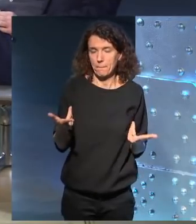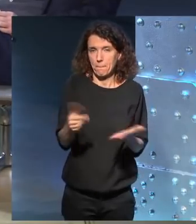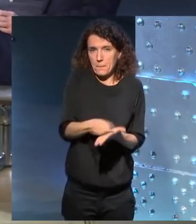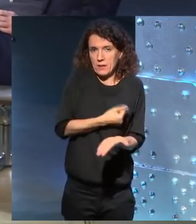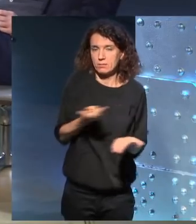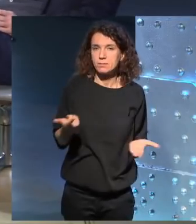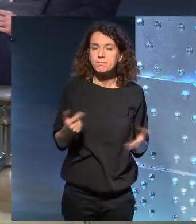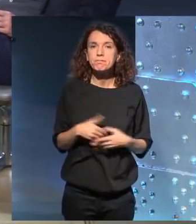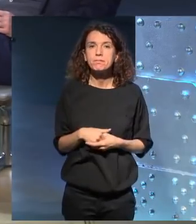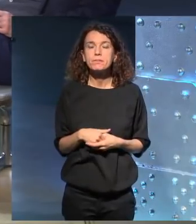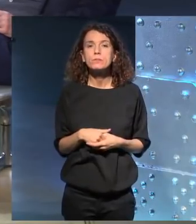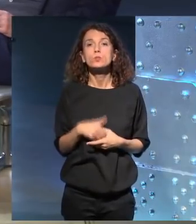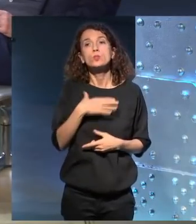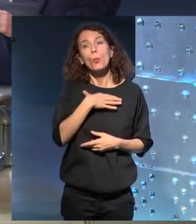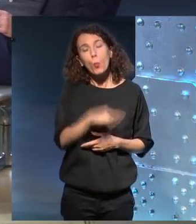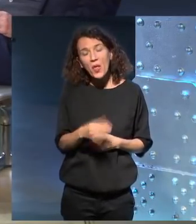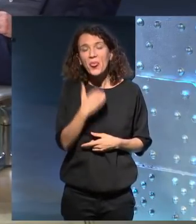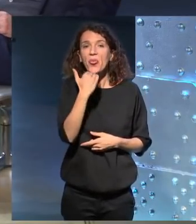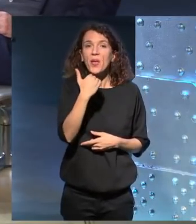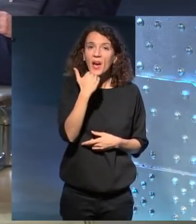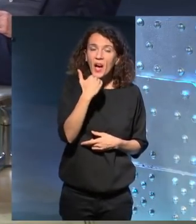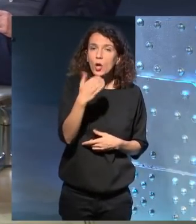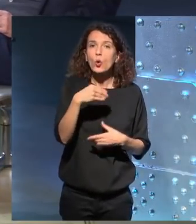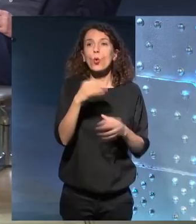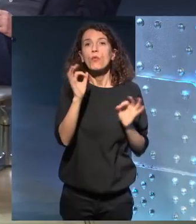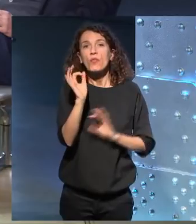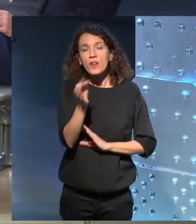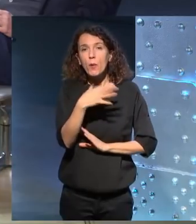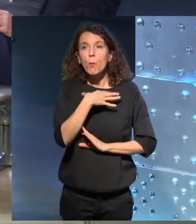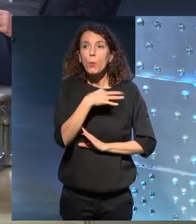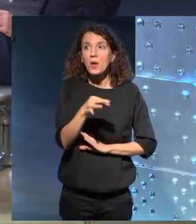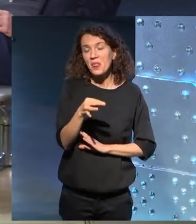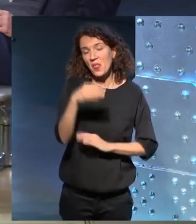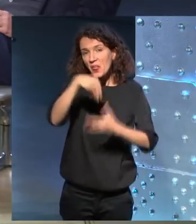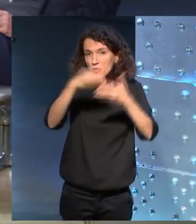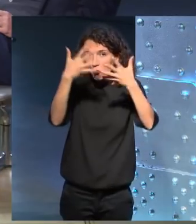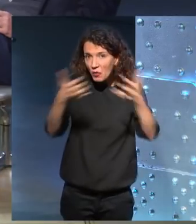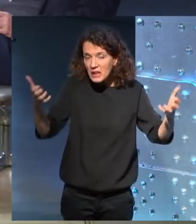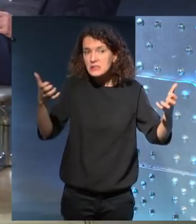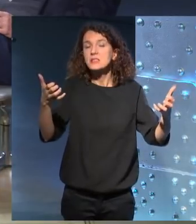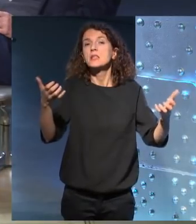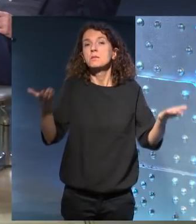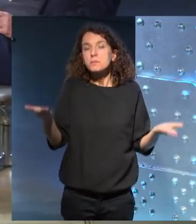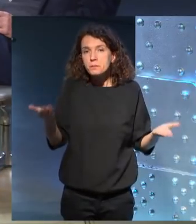Pero, sí, puede haber algo de cierto ahí en el sentido de...